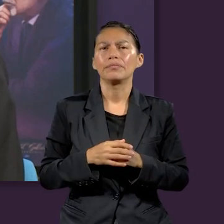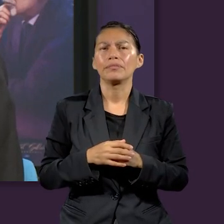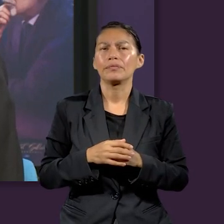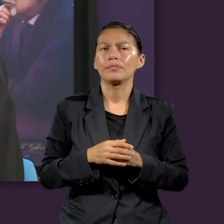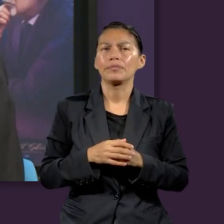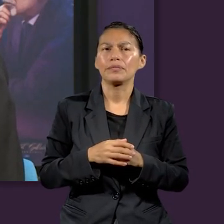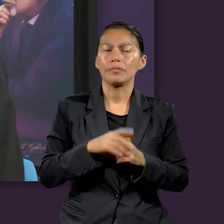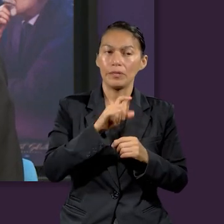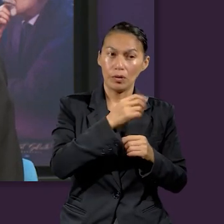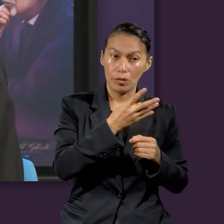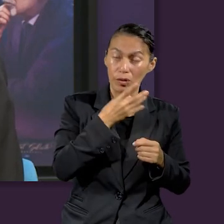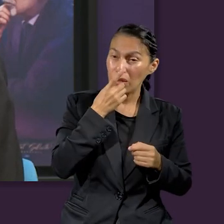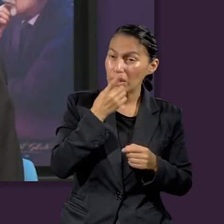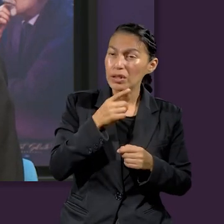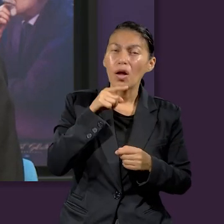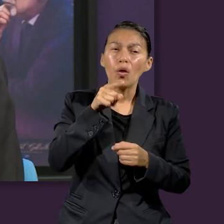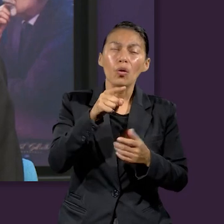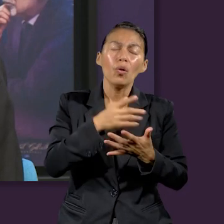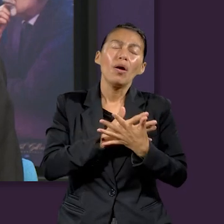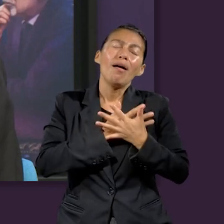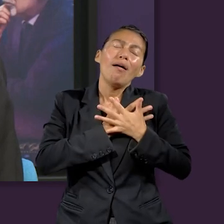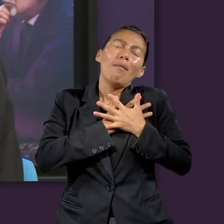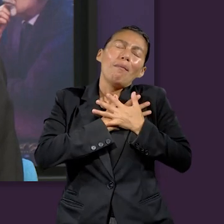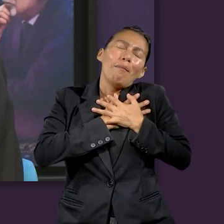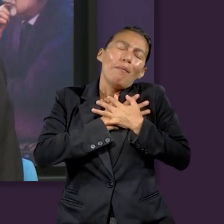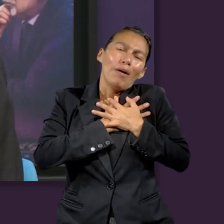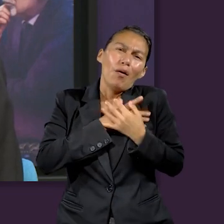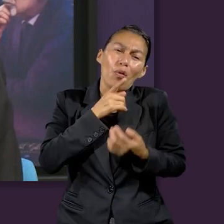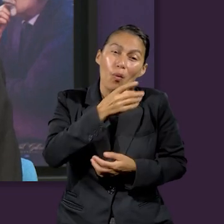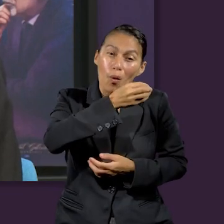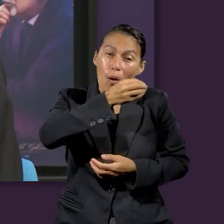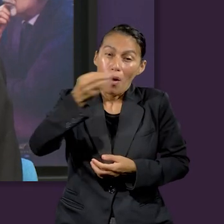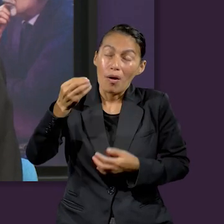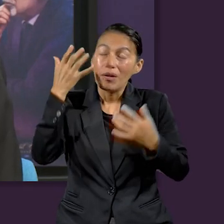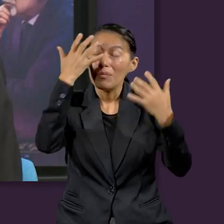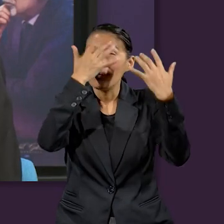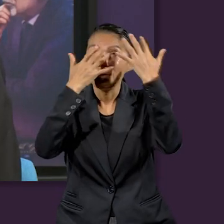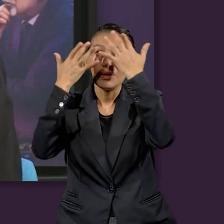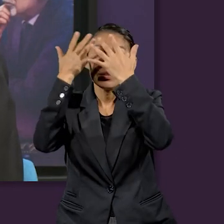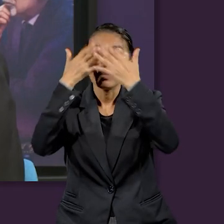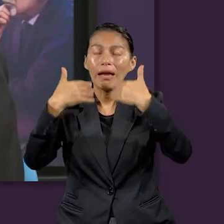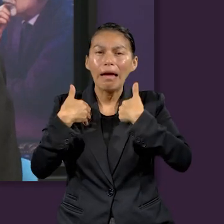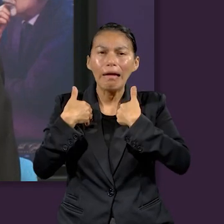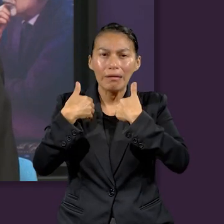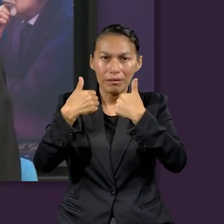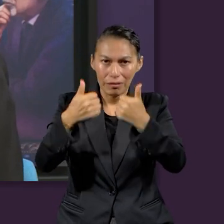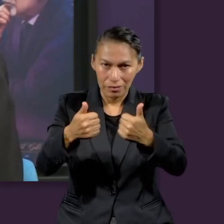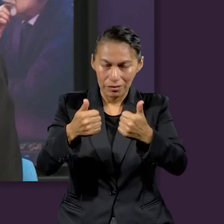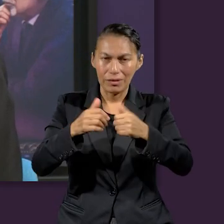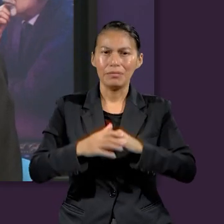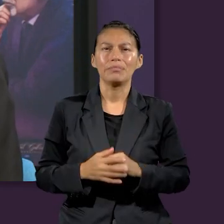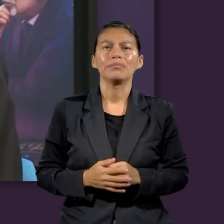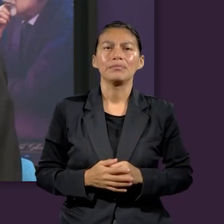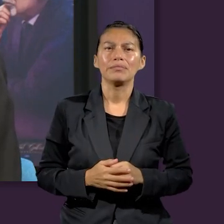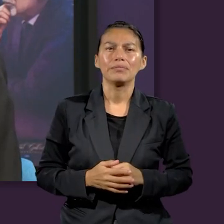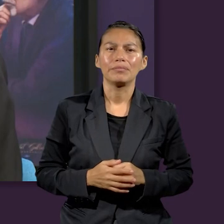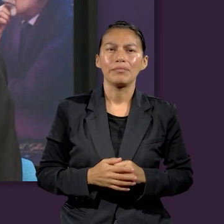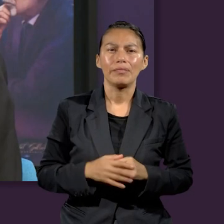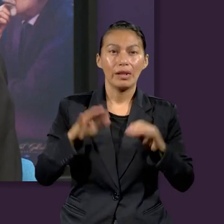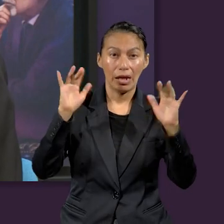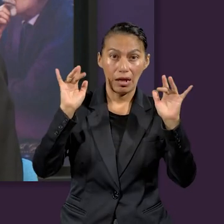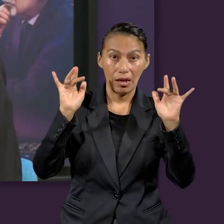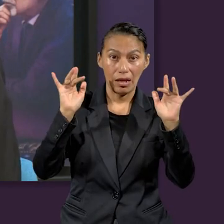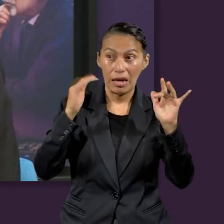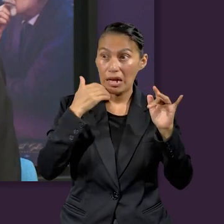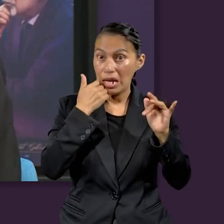continúa diciendo, porque tú eres muy amado, entiende pues la orden y entiende la visión. El ángel quería que